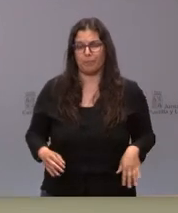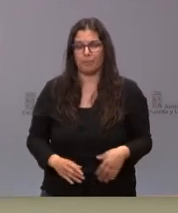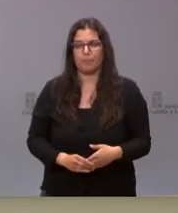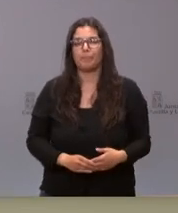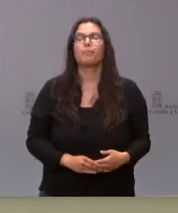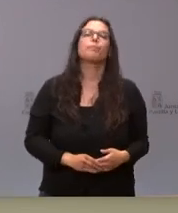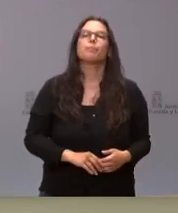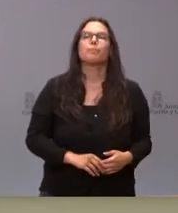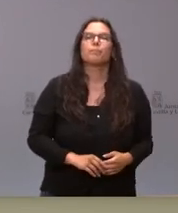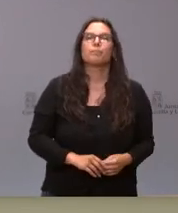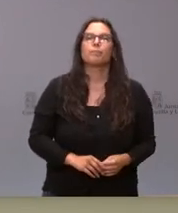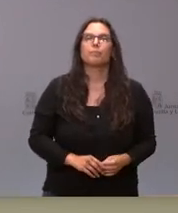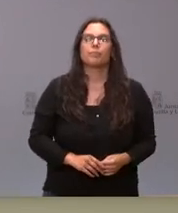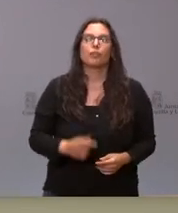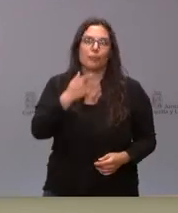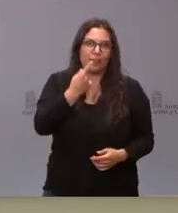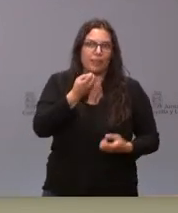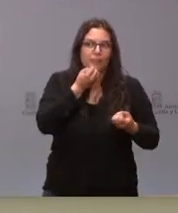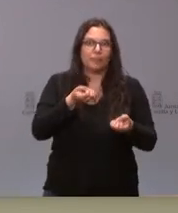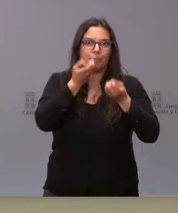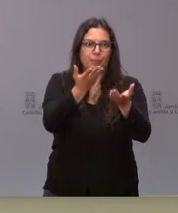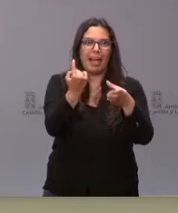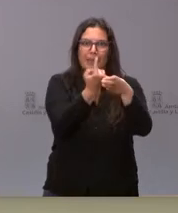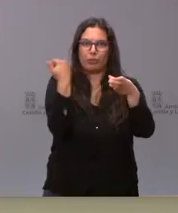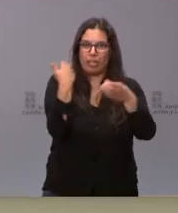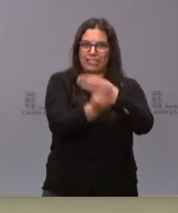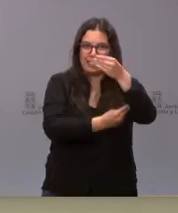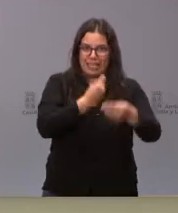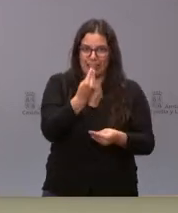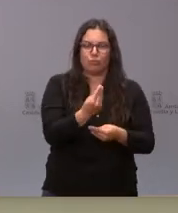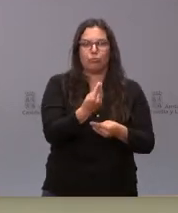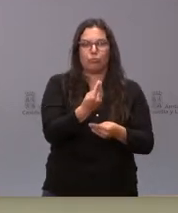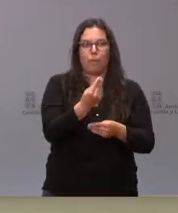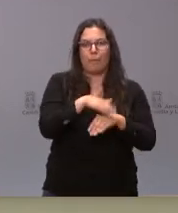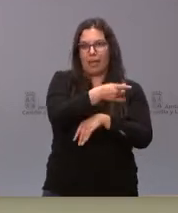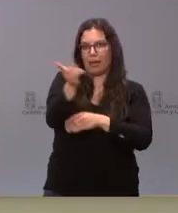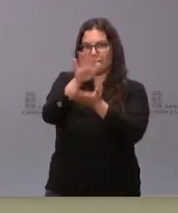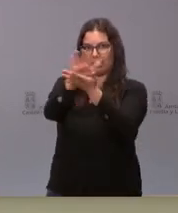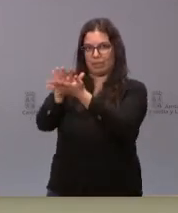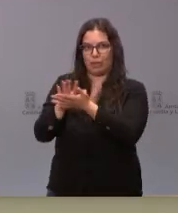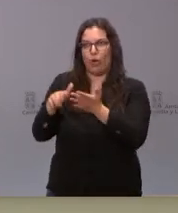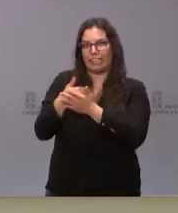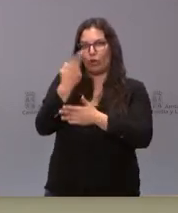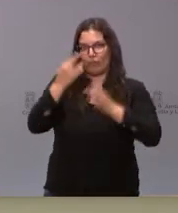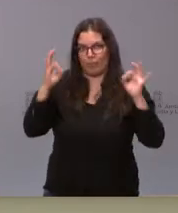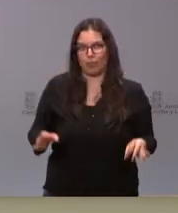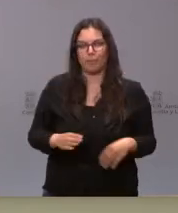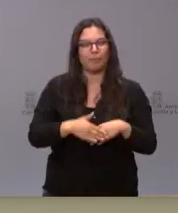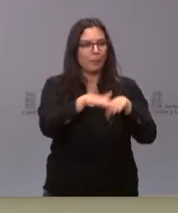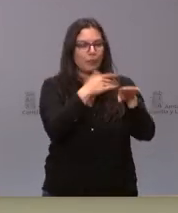en ese sentido quiero dar esa tranquilidad de que el aislamiento se ha producido en tanto y cuánto se produce la confirmación o no del caso disculpe Manuel